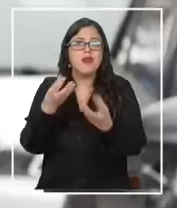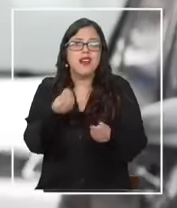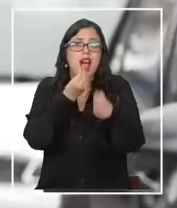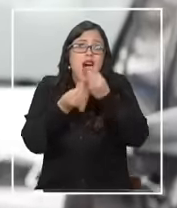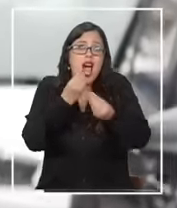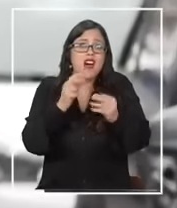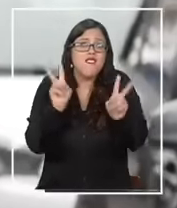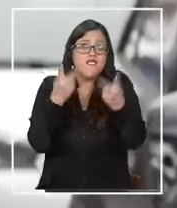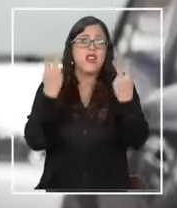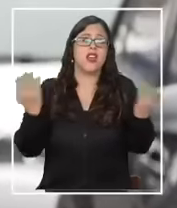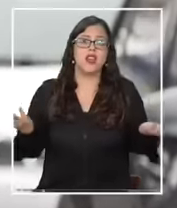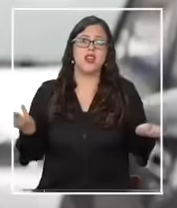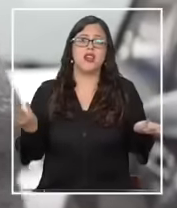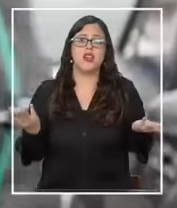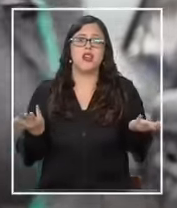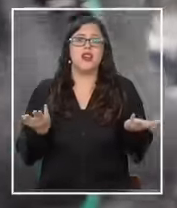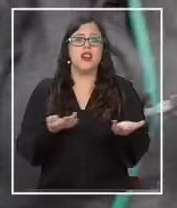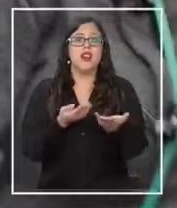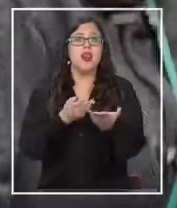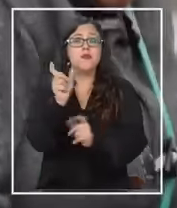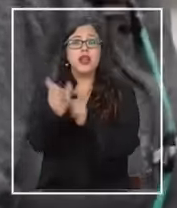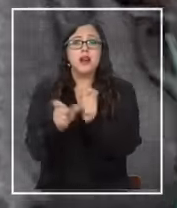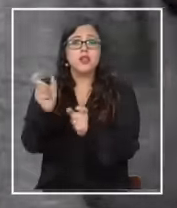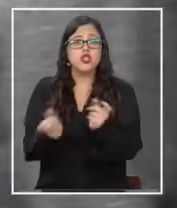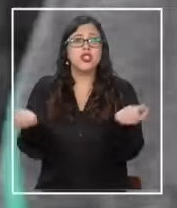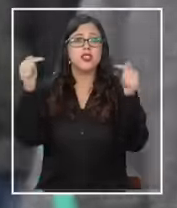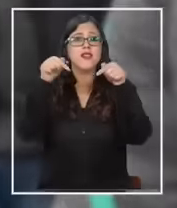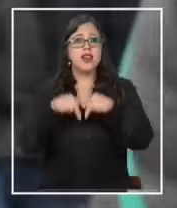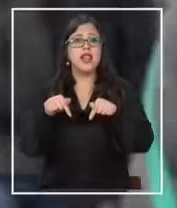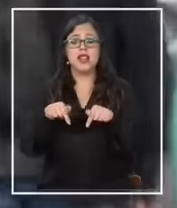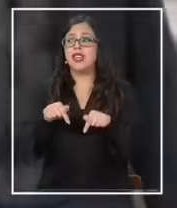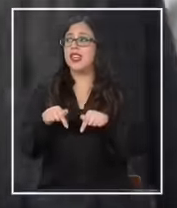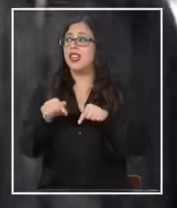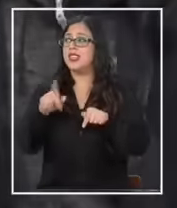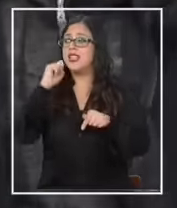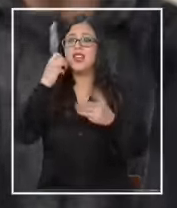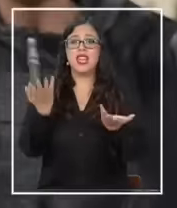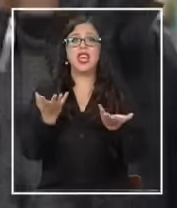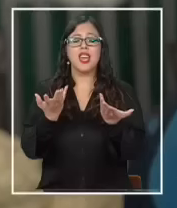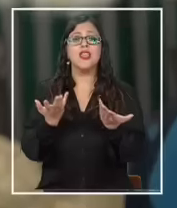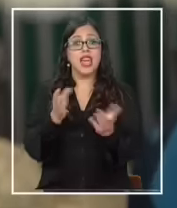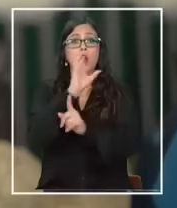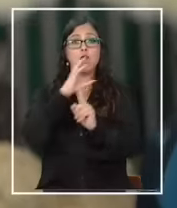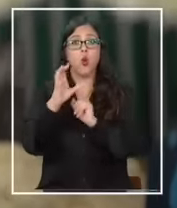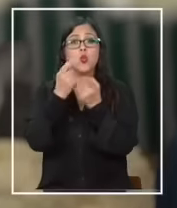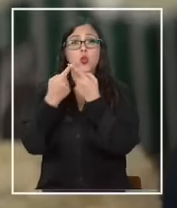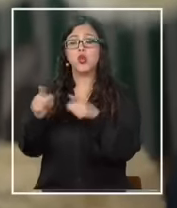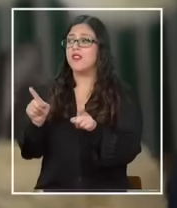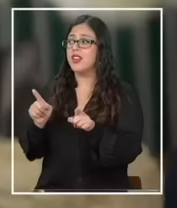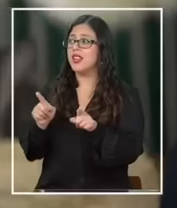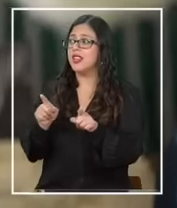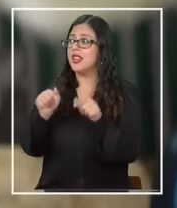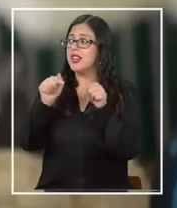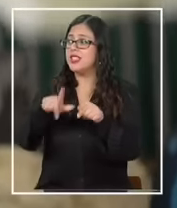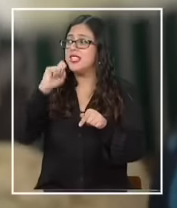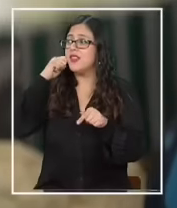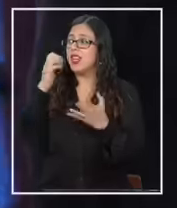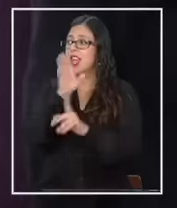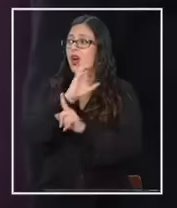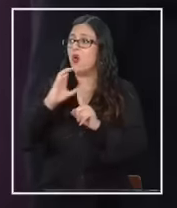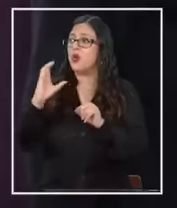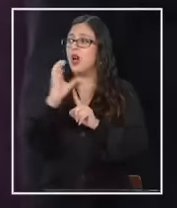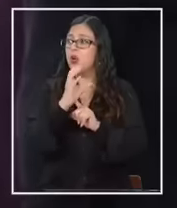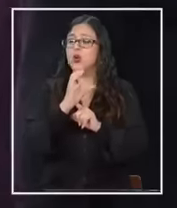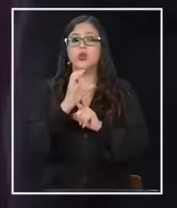vía para todo el resto de personas que estaban acá o los mismos feriantes es como una cultura al final tú lo está ahí generando una cultura que